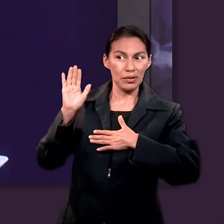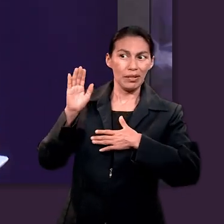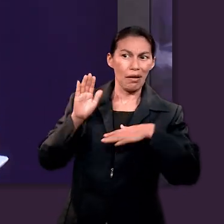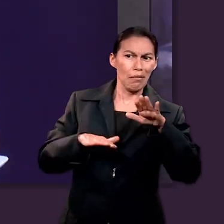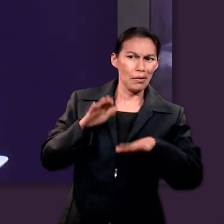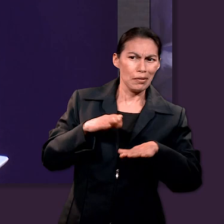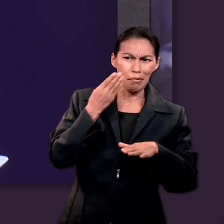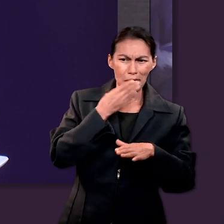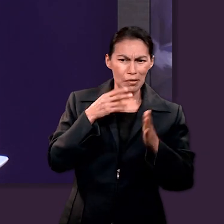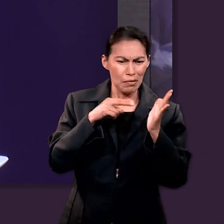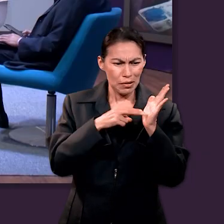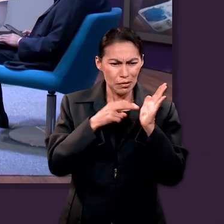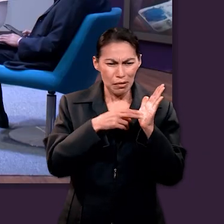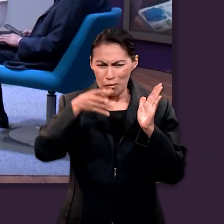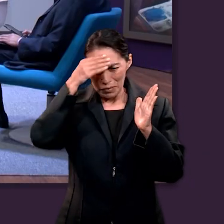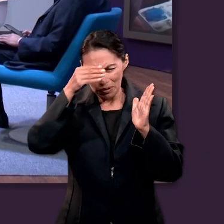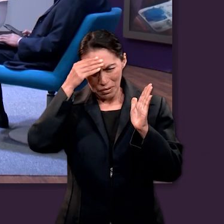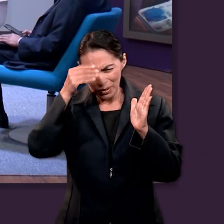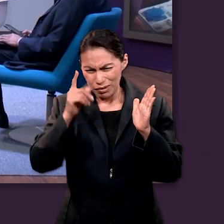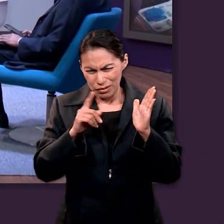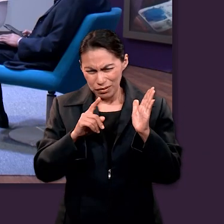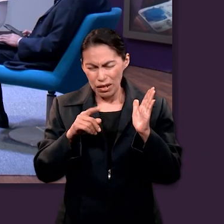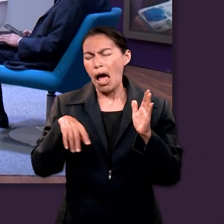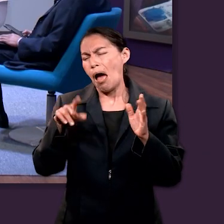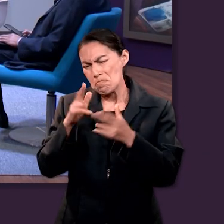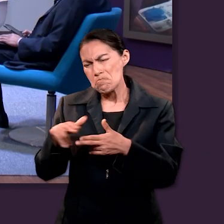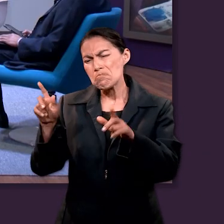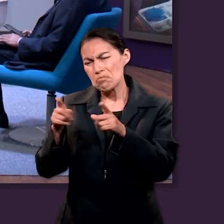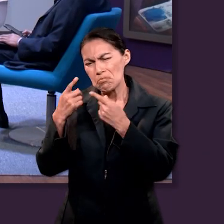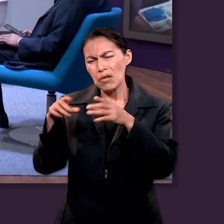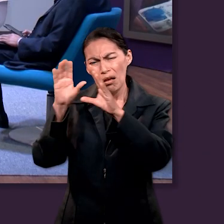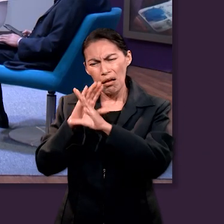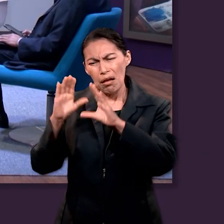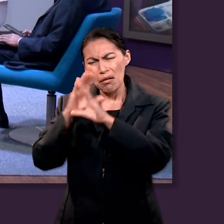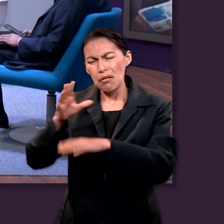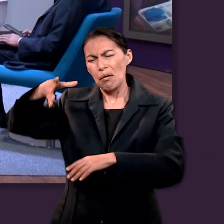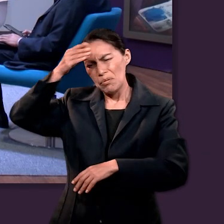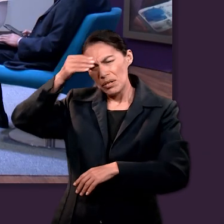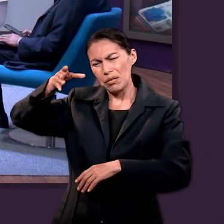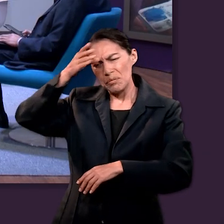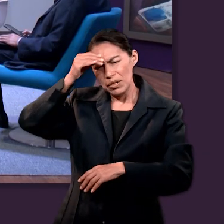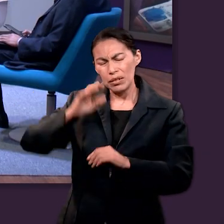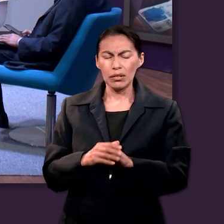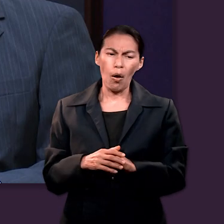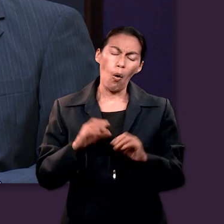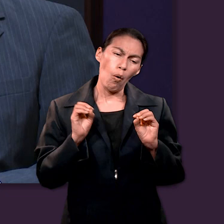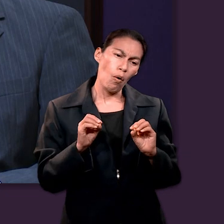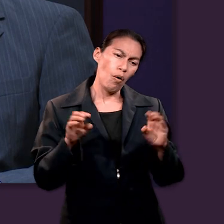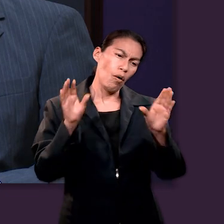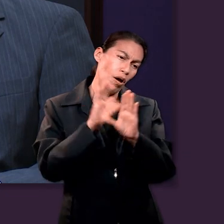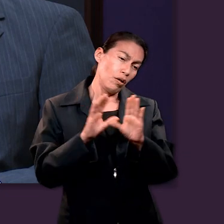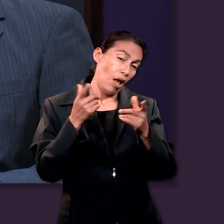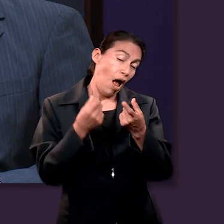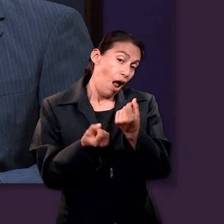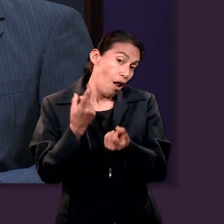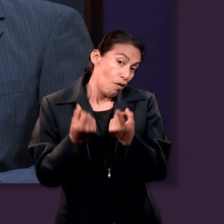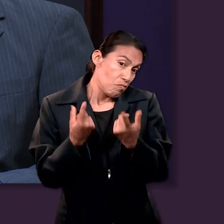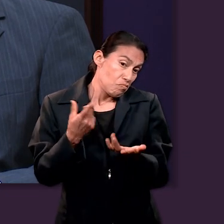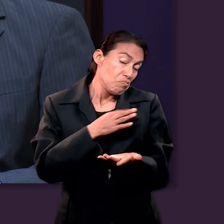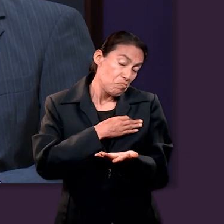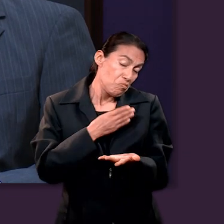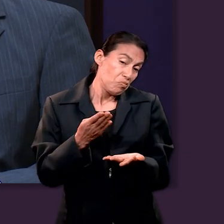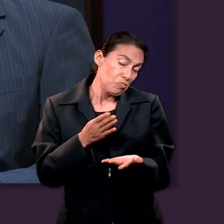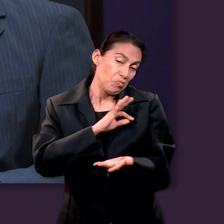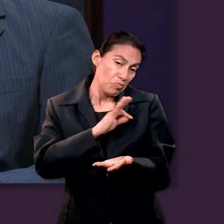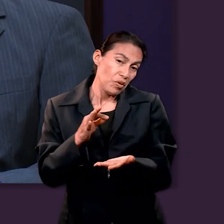promesas. En vez de aprendernos todos los versículos, vamos cantando alguna situación estresante, algún problema del trabajo, algo